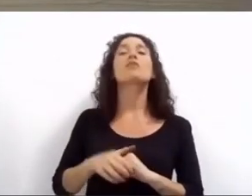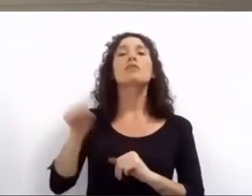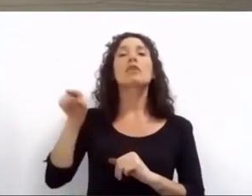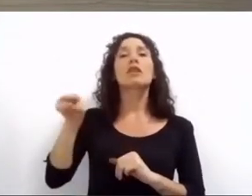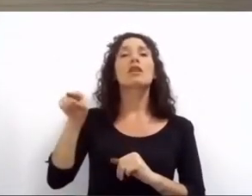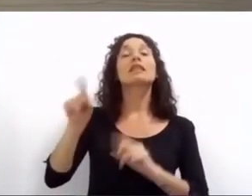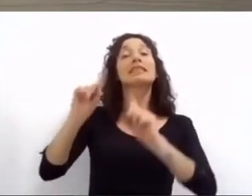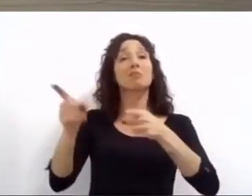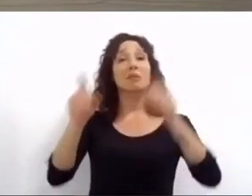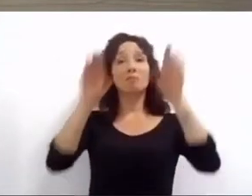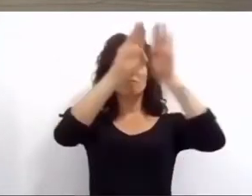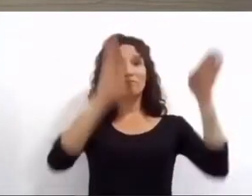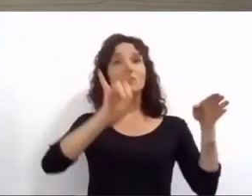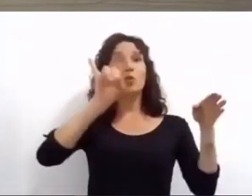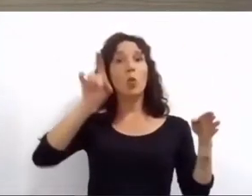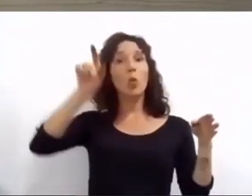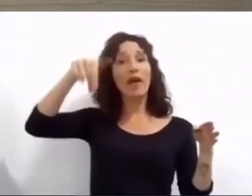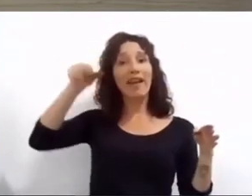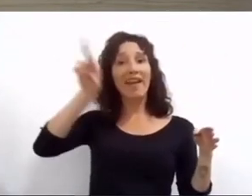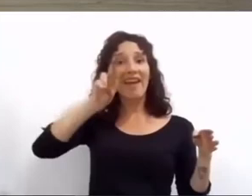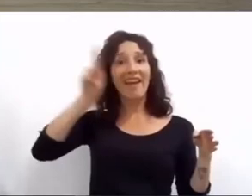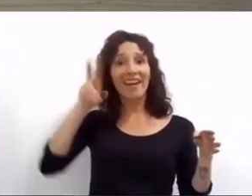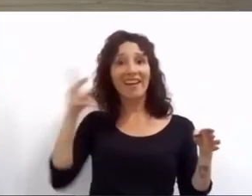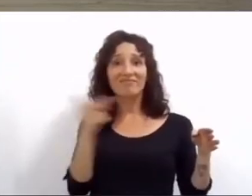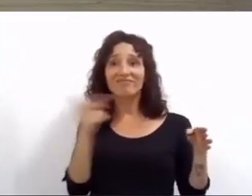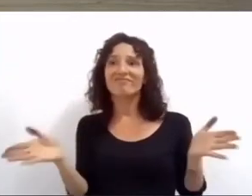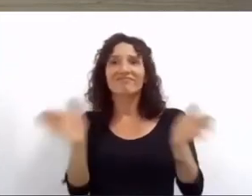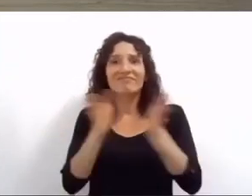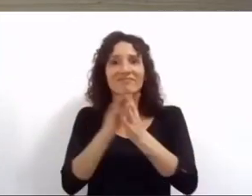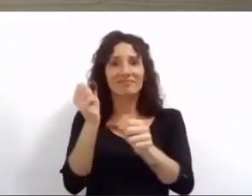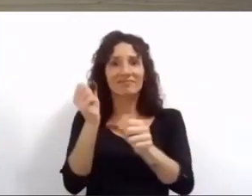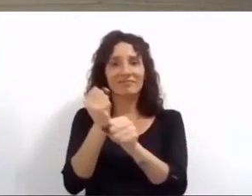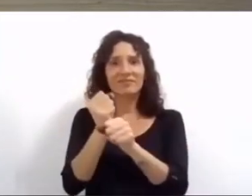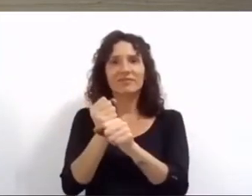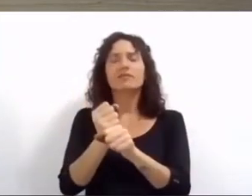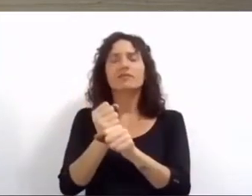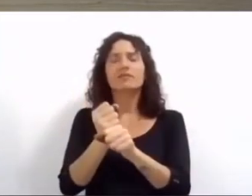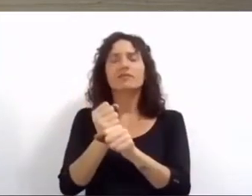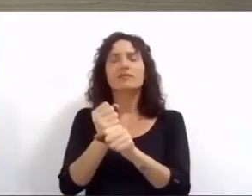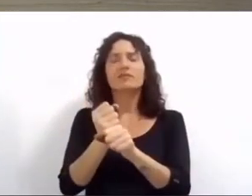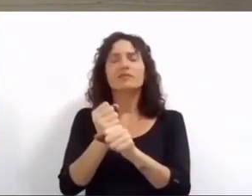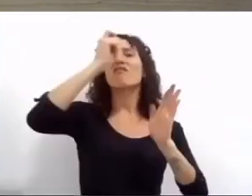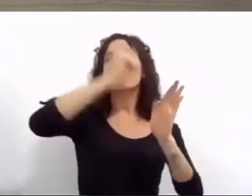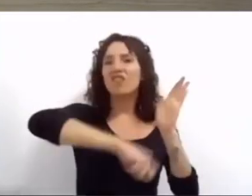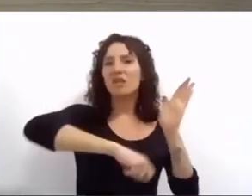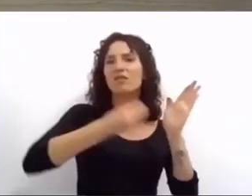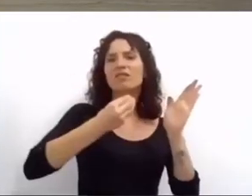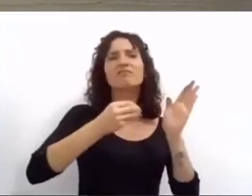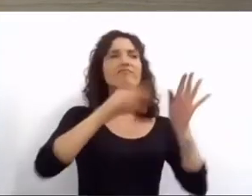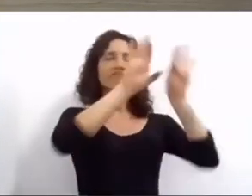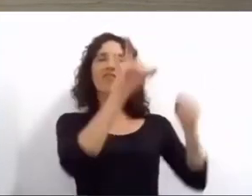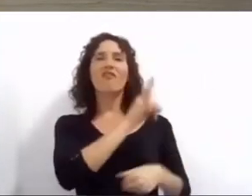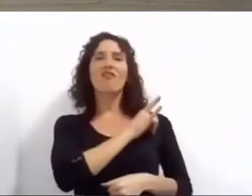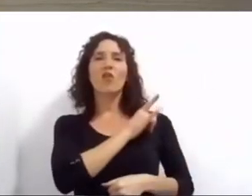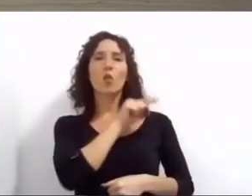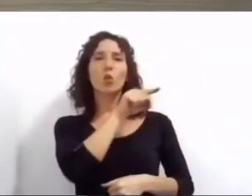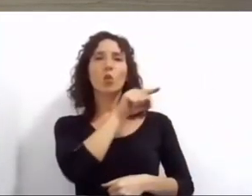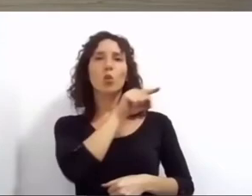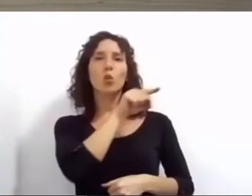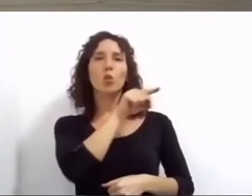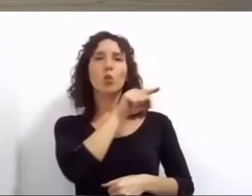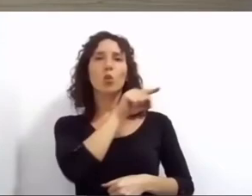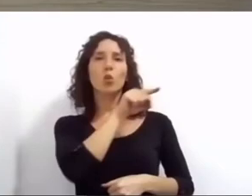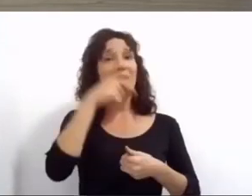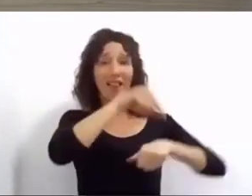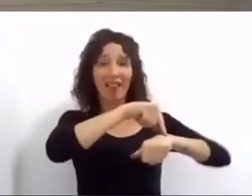Universidad Nacional de Rosario vamos a firmar un comeño con la facultad de veterinaria para multiplicar